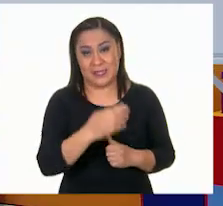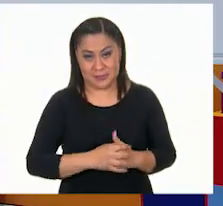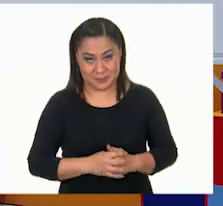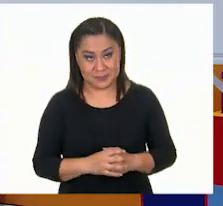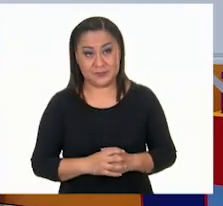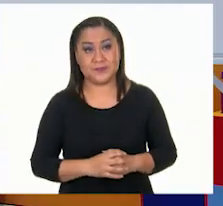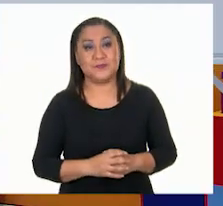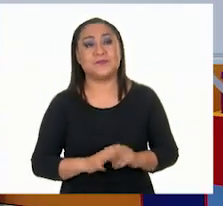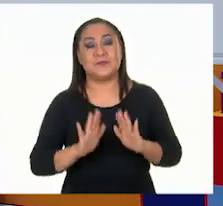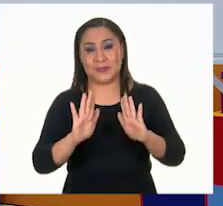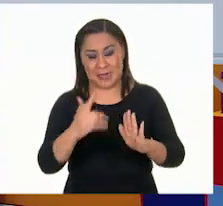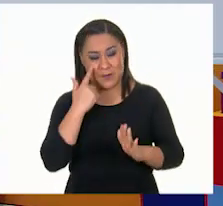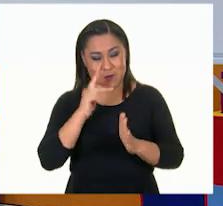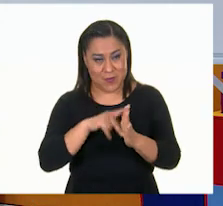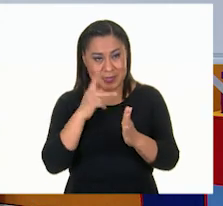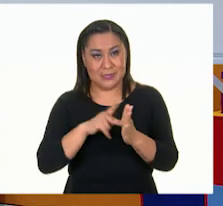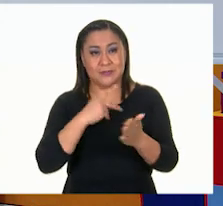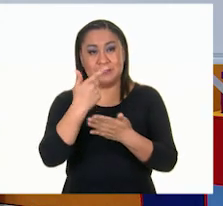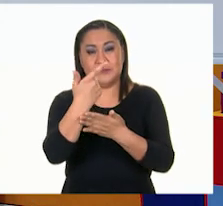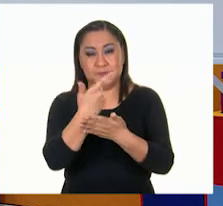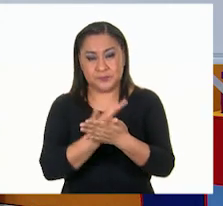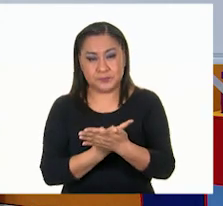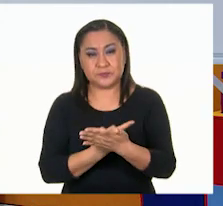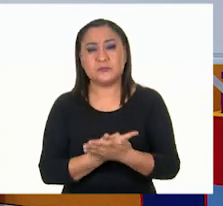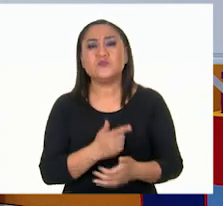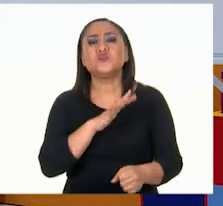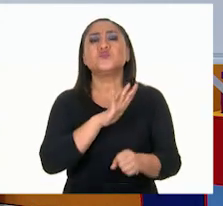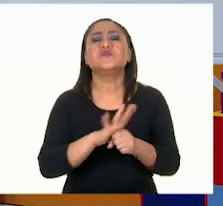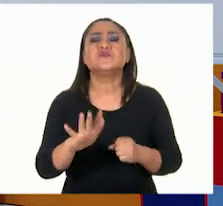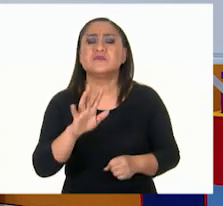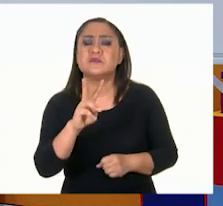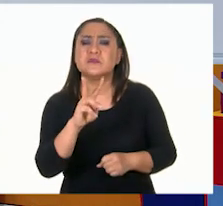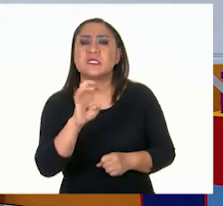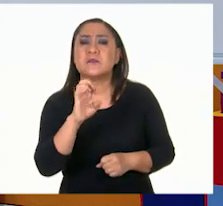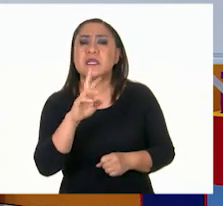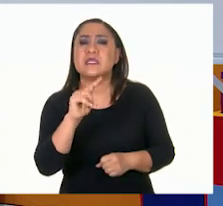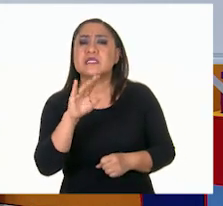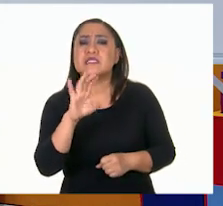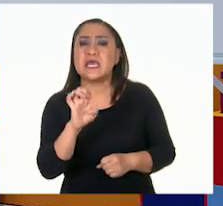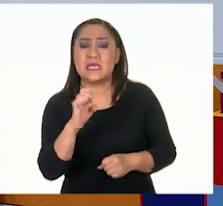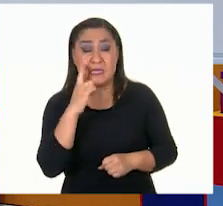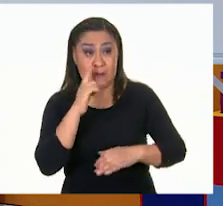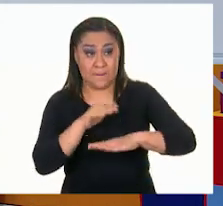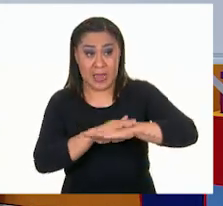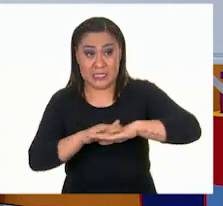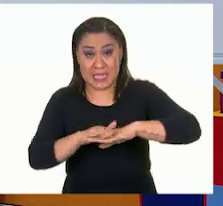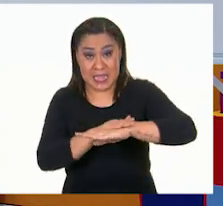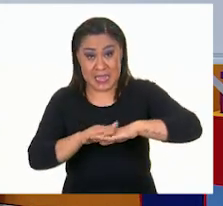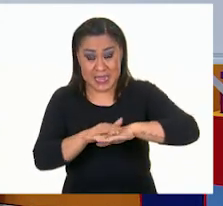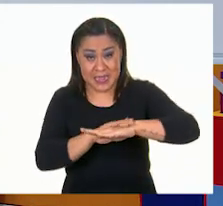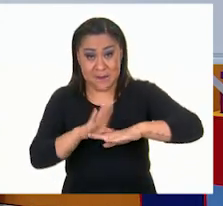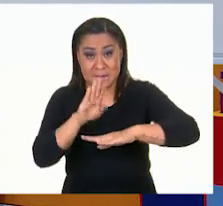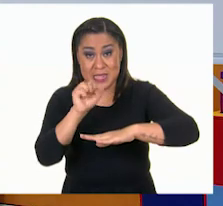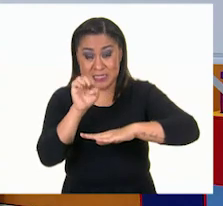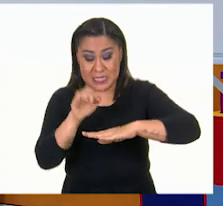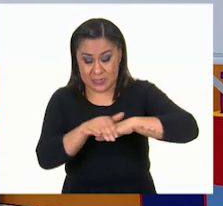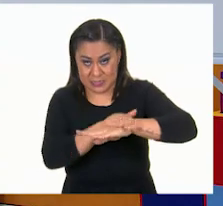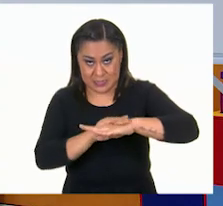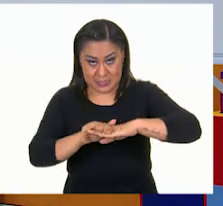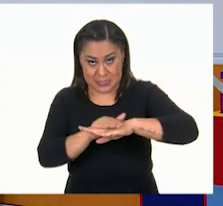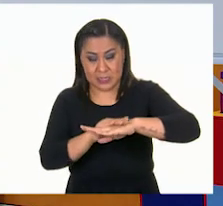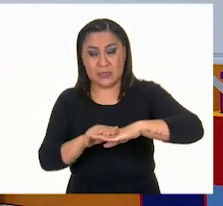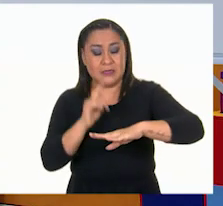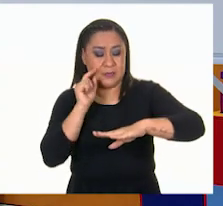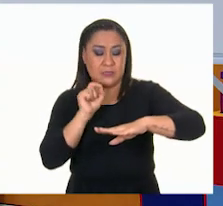A ver, vamos a contar cuáles son los vértices en la base. Esta es su base de su pirámide. Voy a